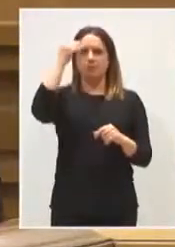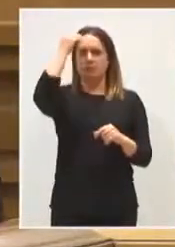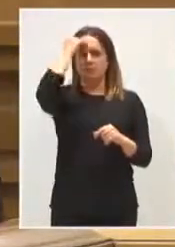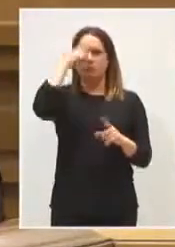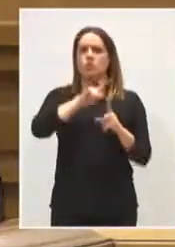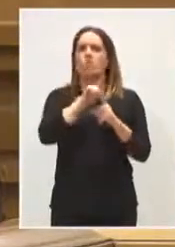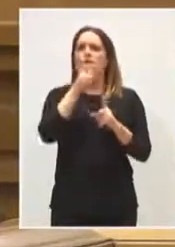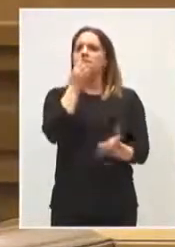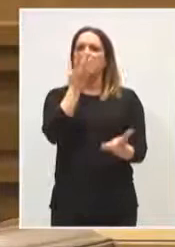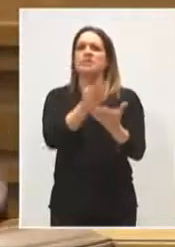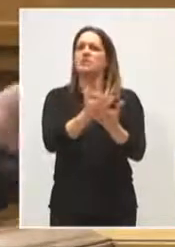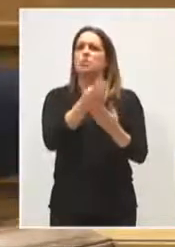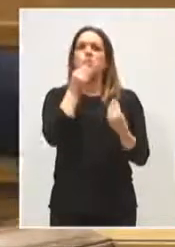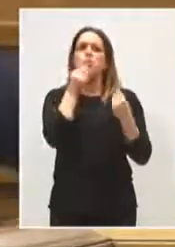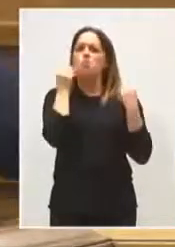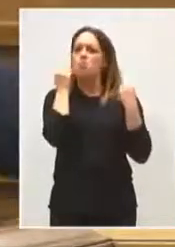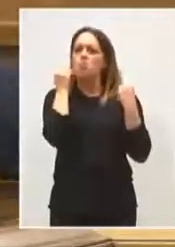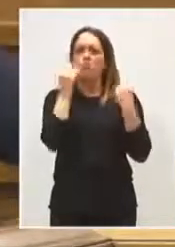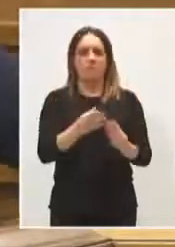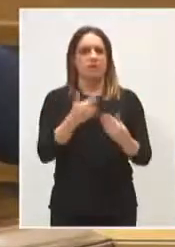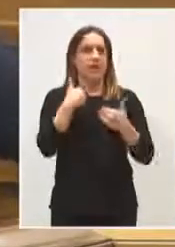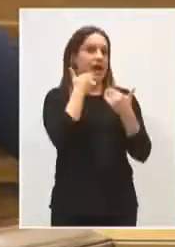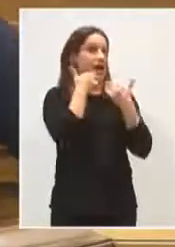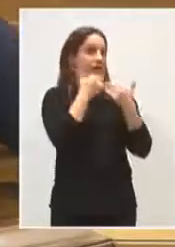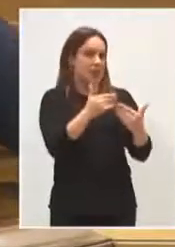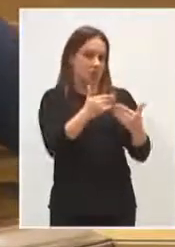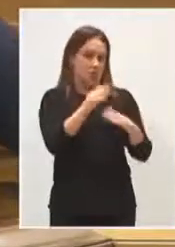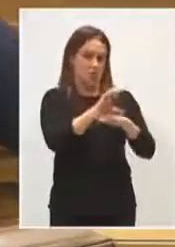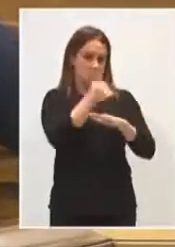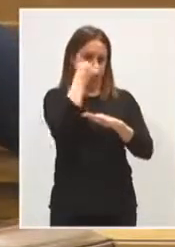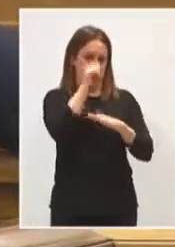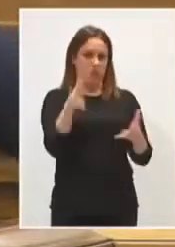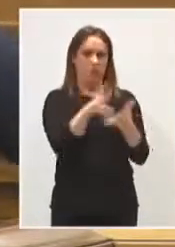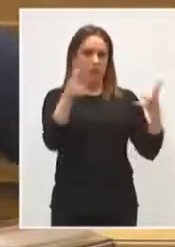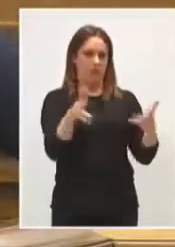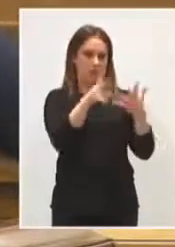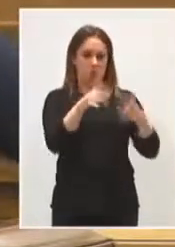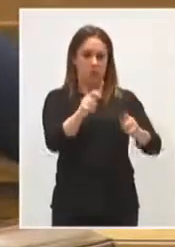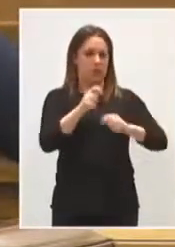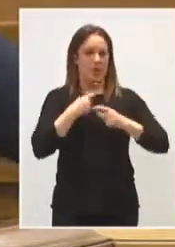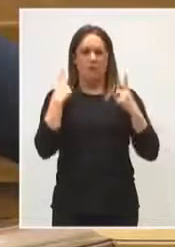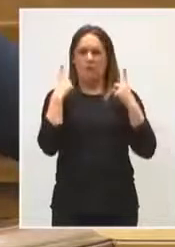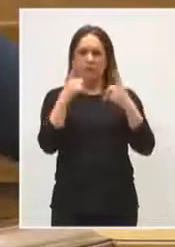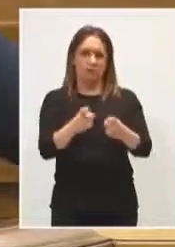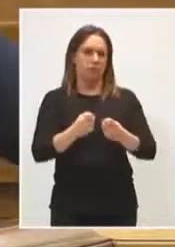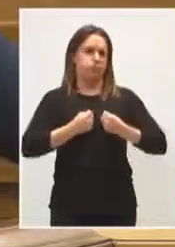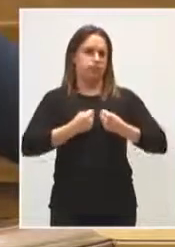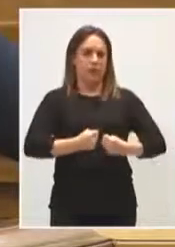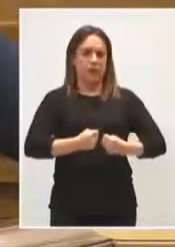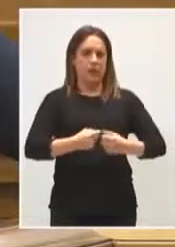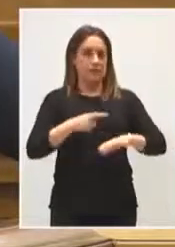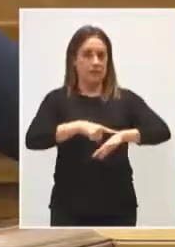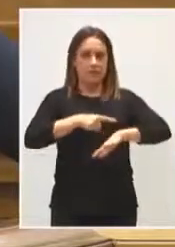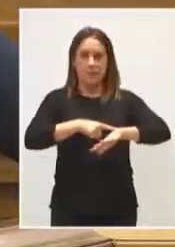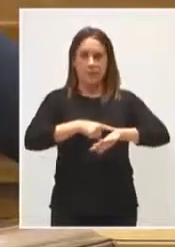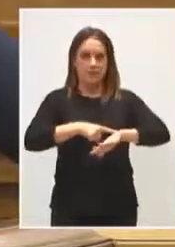bien planteada. Se lo agradezco muchísimo a la consejería, al consejero de Fomento, porque francamente se ha hecho un esfuerzo tremendo en muy poco tiempo,